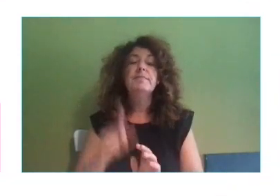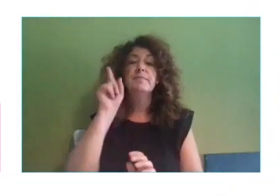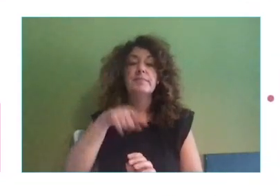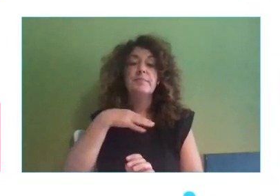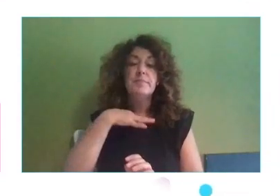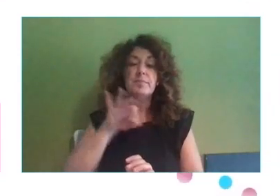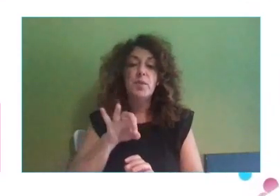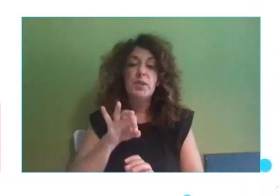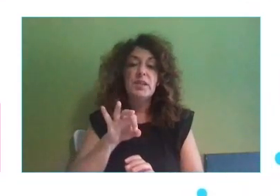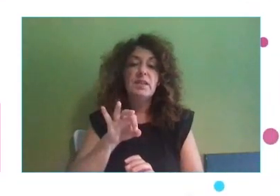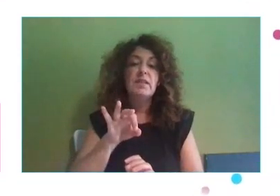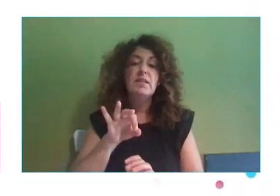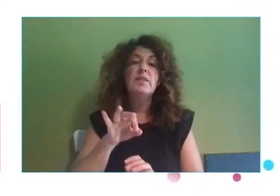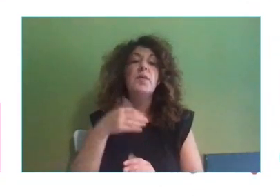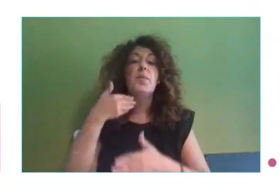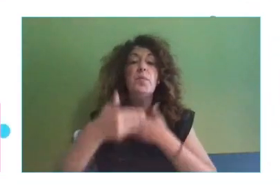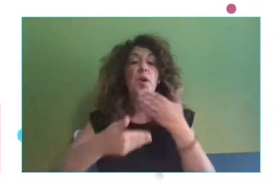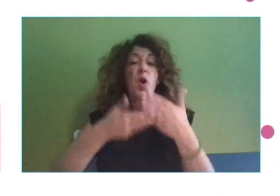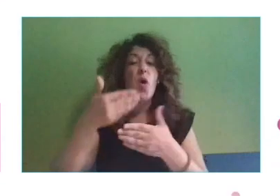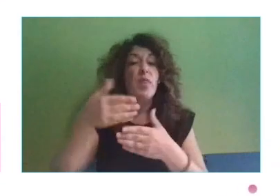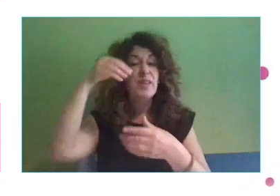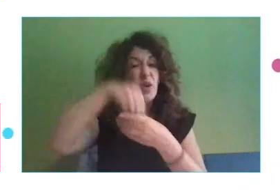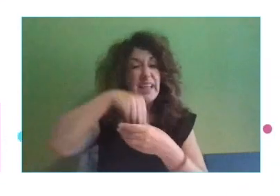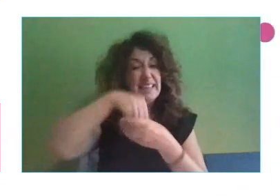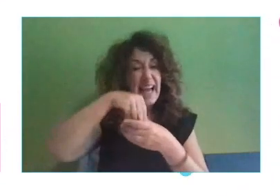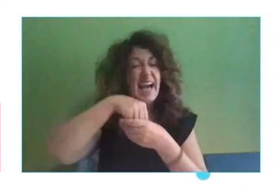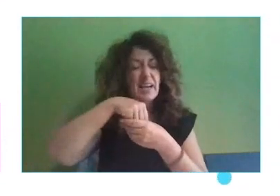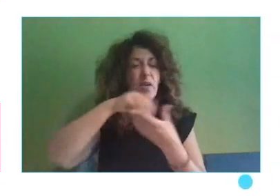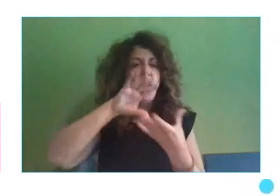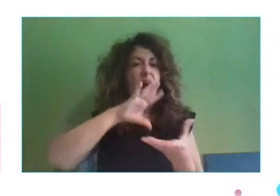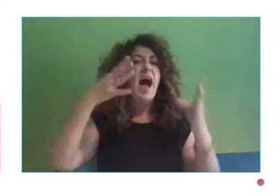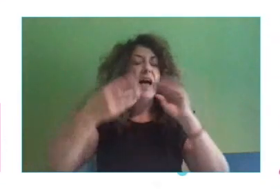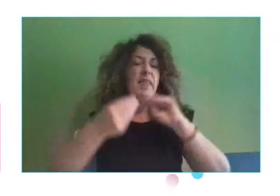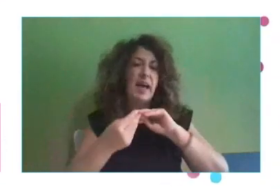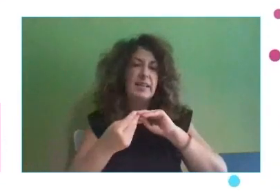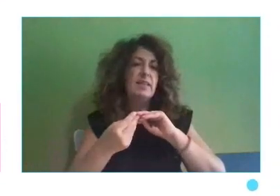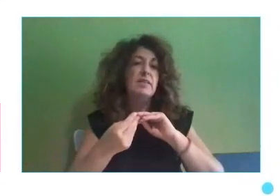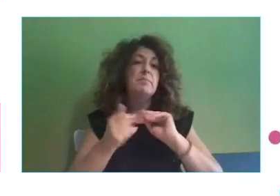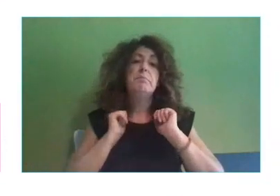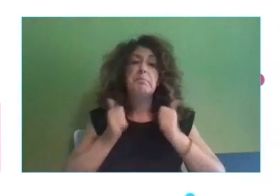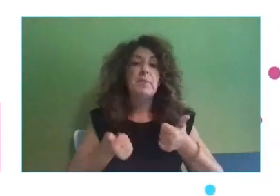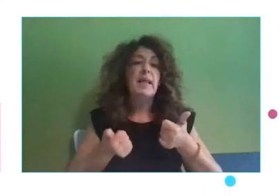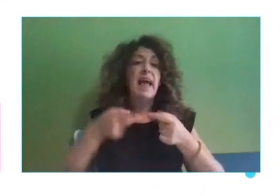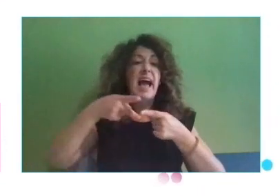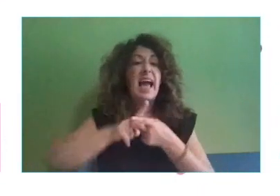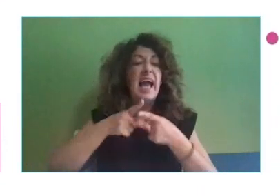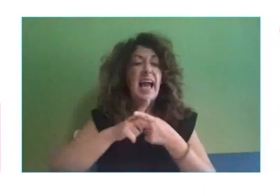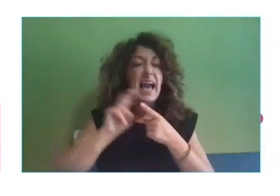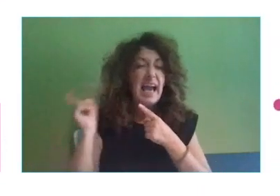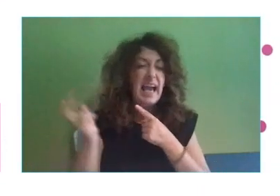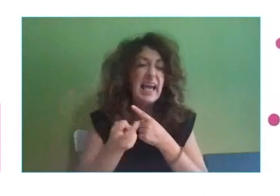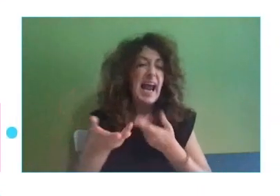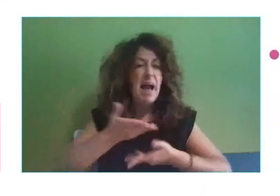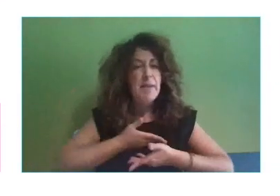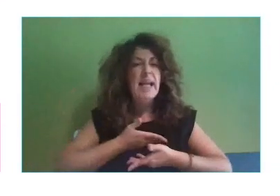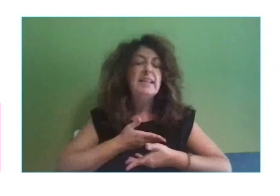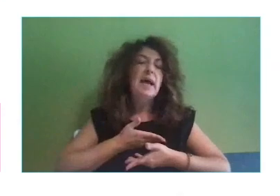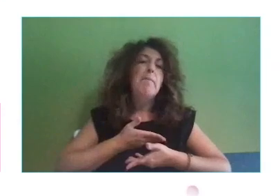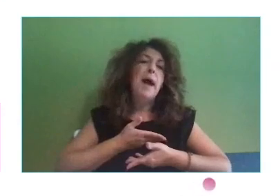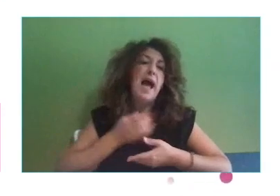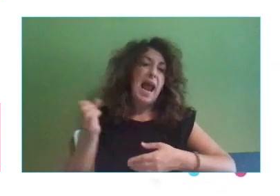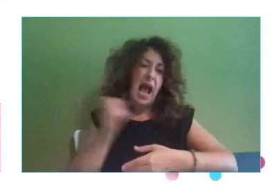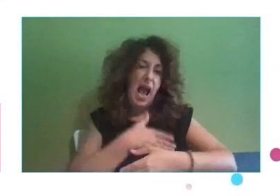adaptación de los procesos internos y empezar a utilizar herramientas que te faciliten y que te ahorren tiempo de